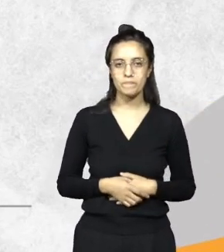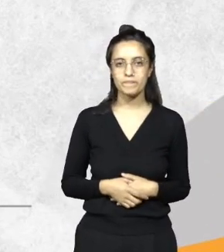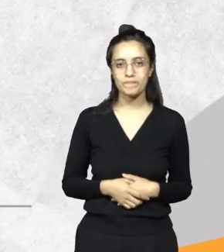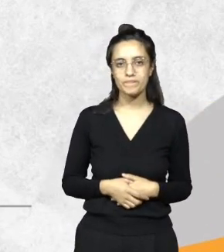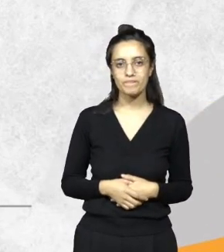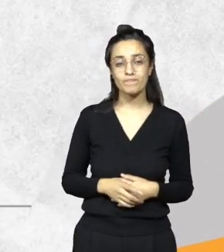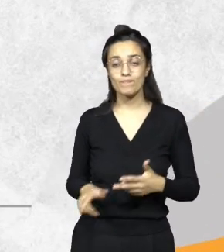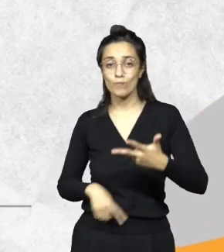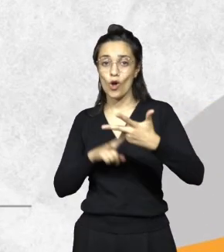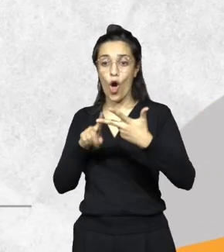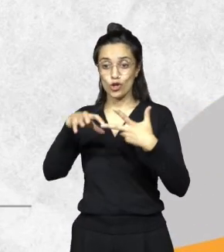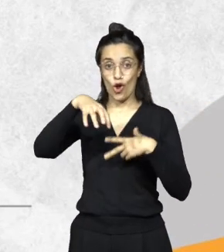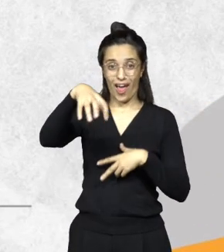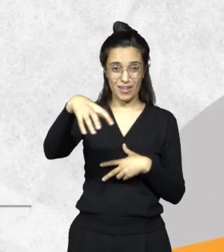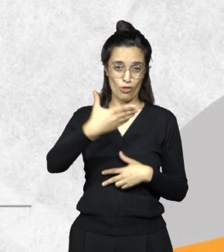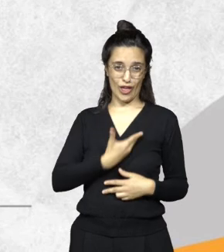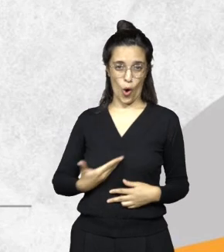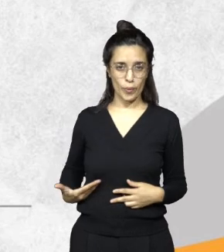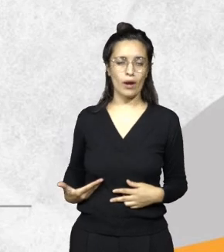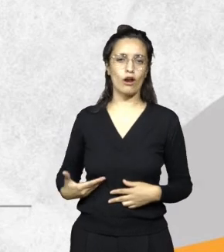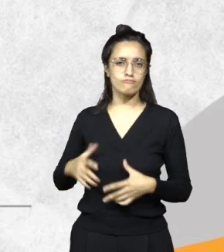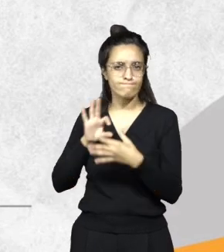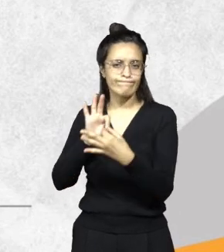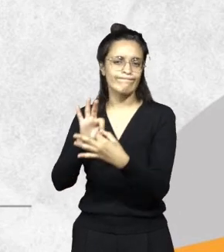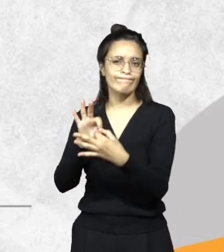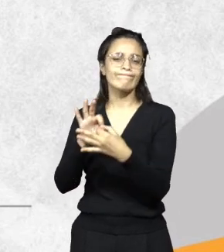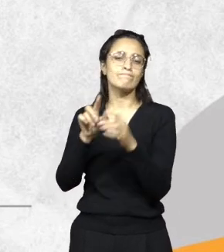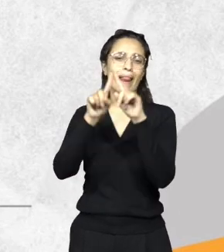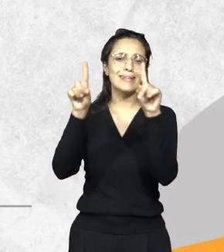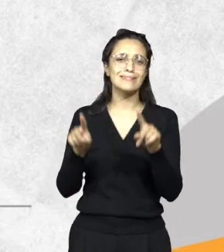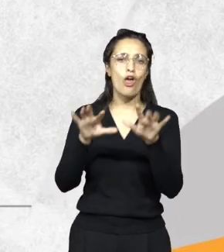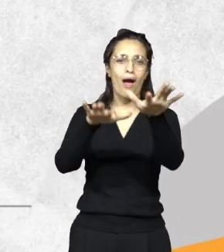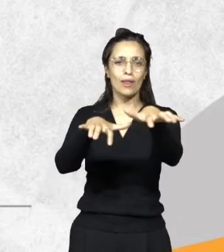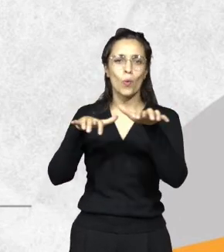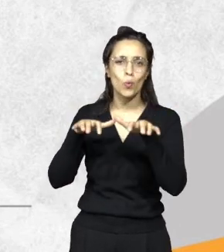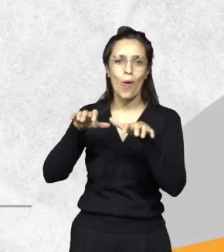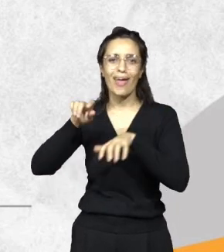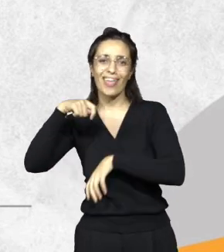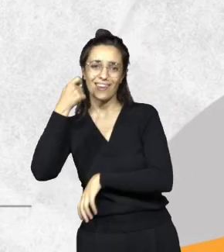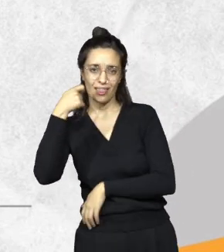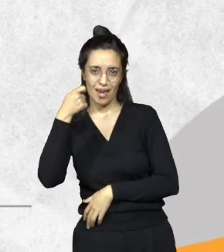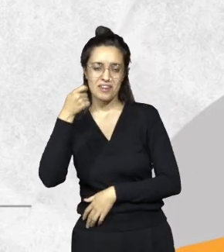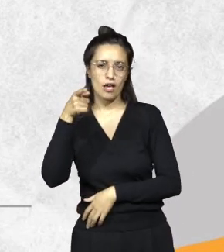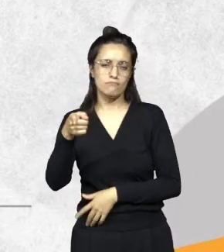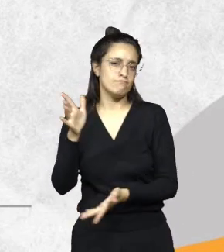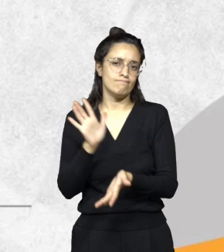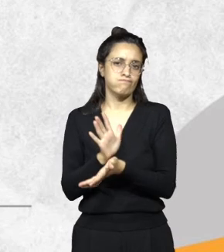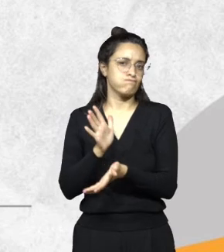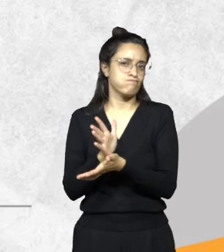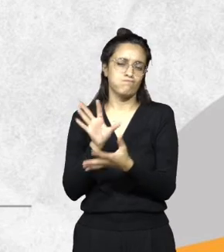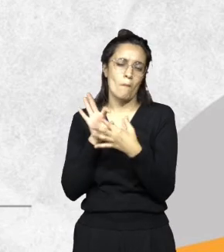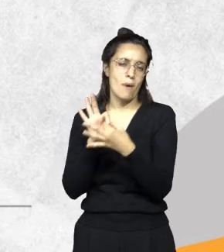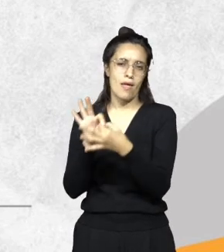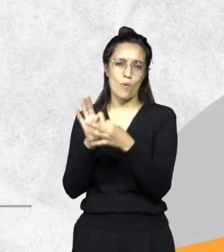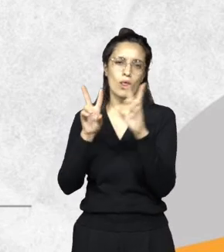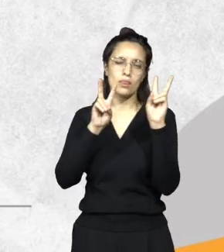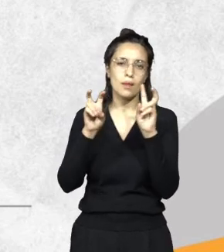Otro de los organismos de gobierno con los que nos vinculamos son el Ministerio de Agricultura y Ganadería. Tenemos mucho vínculo con todo lo que